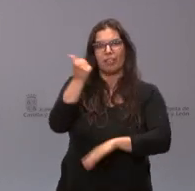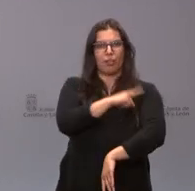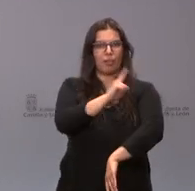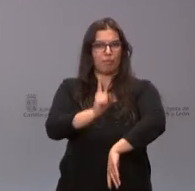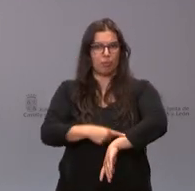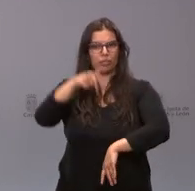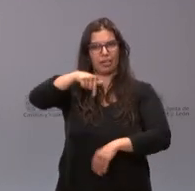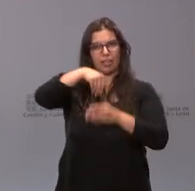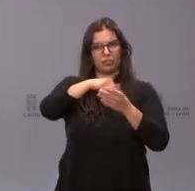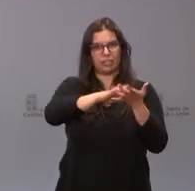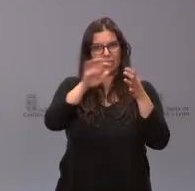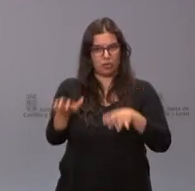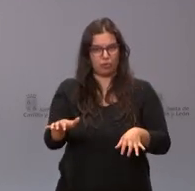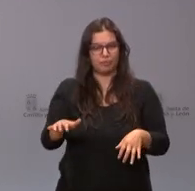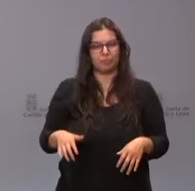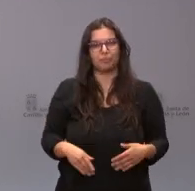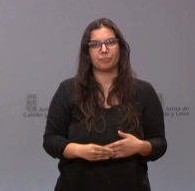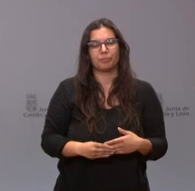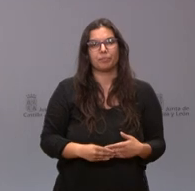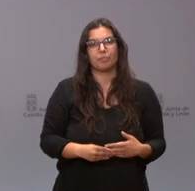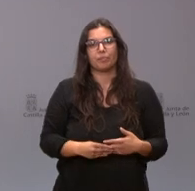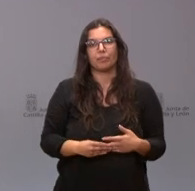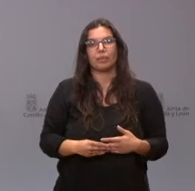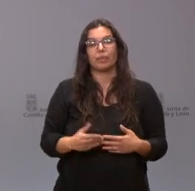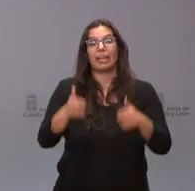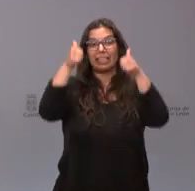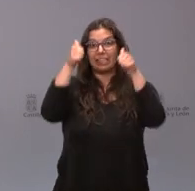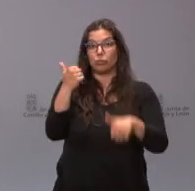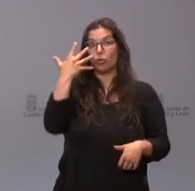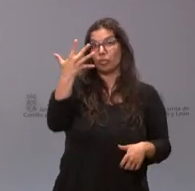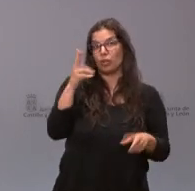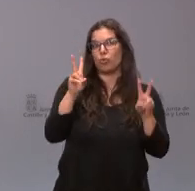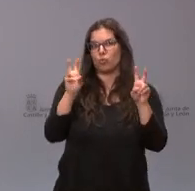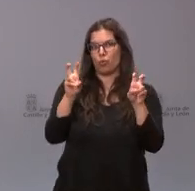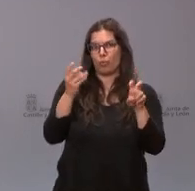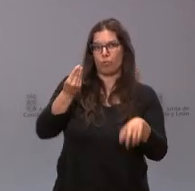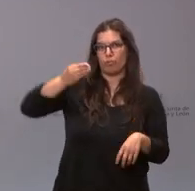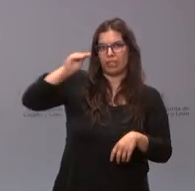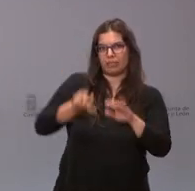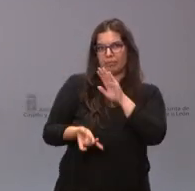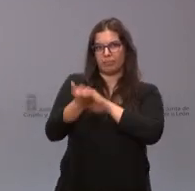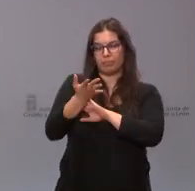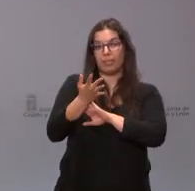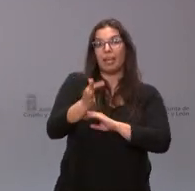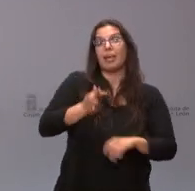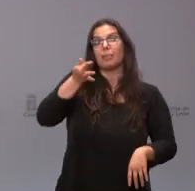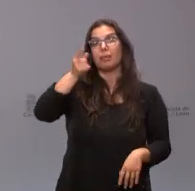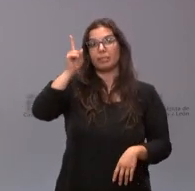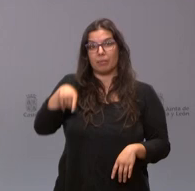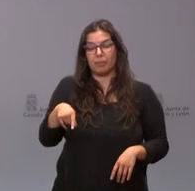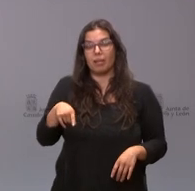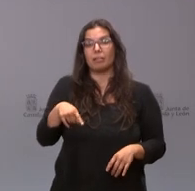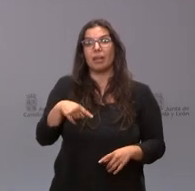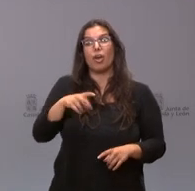de nuestra comunidad autónoma. Cinco nuevas titulaciones, como les digo, y en un segundo lugar, se reordenan